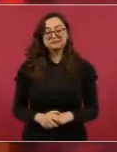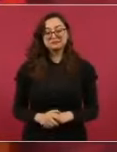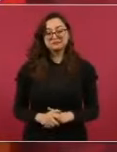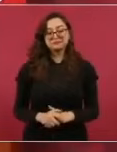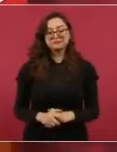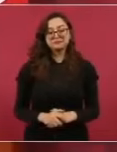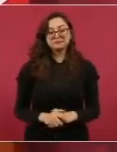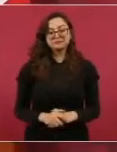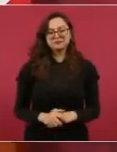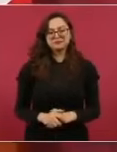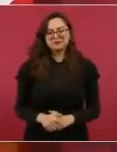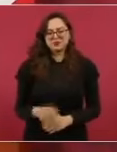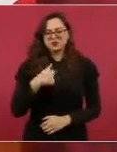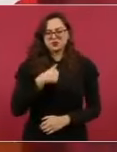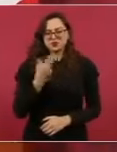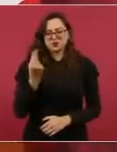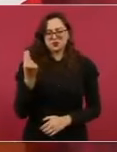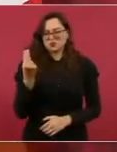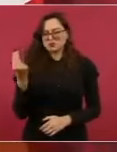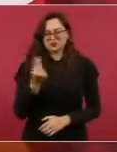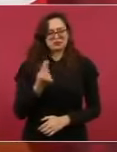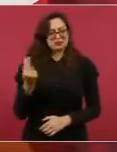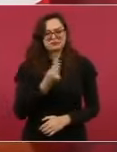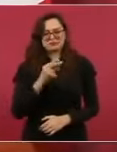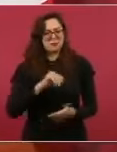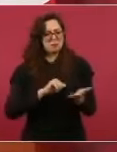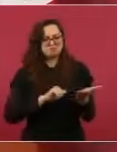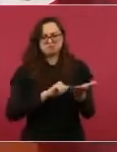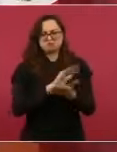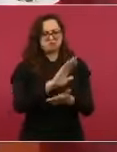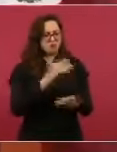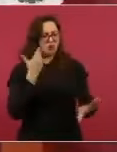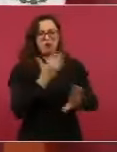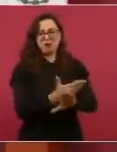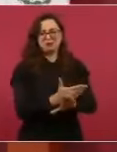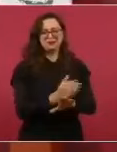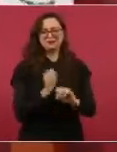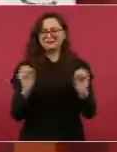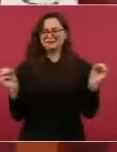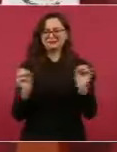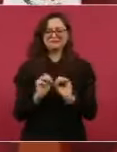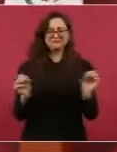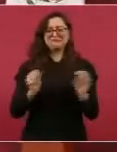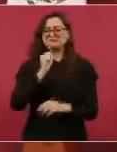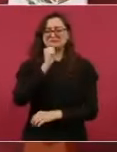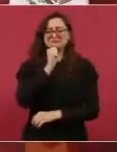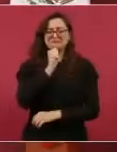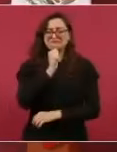No hace falta que ninguna autoridad,